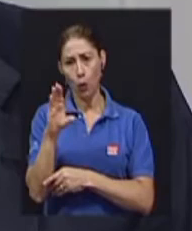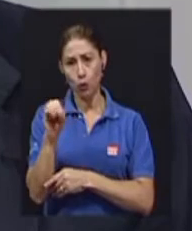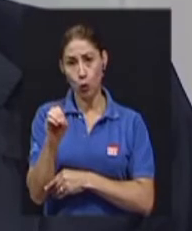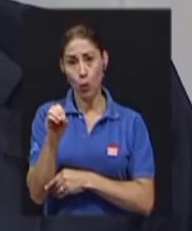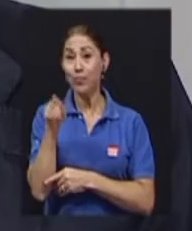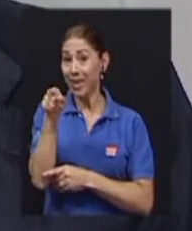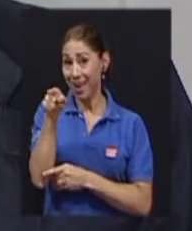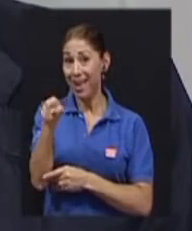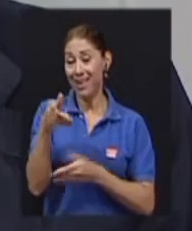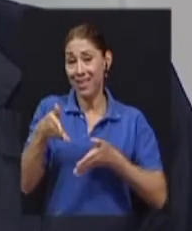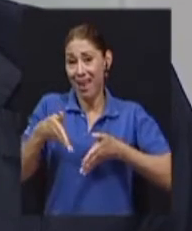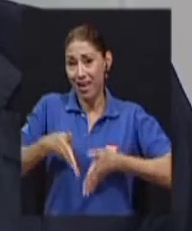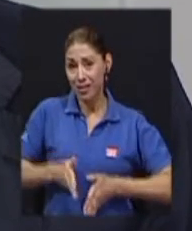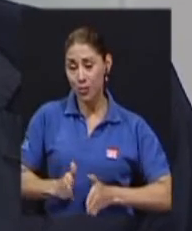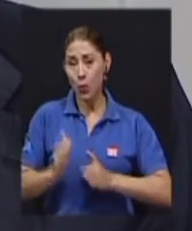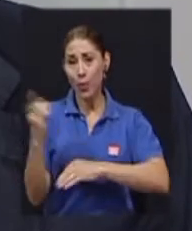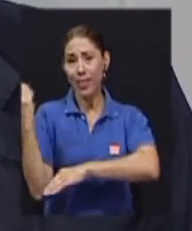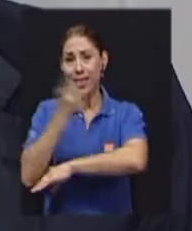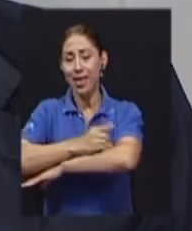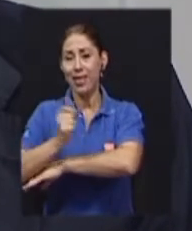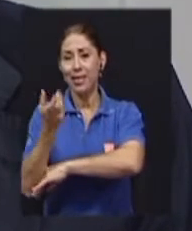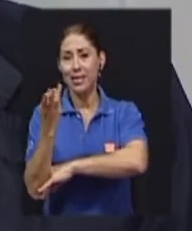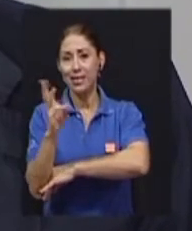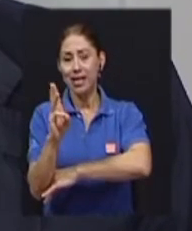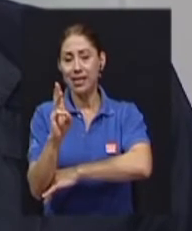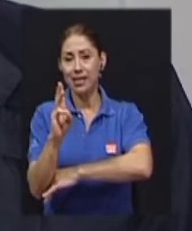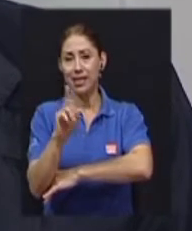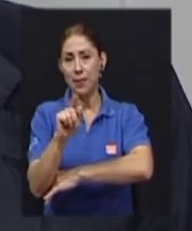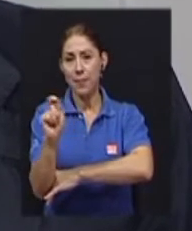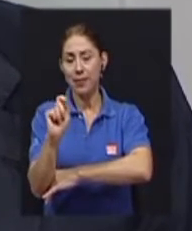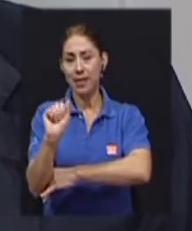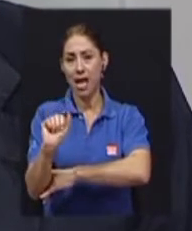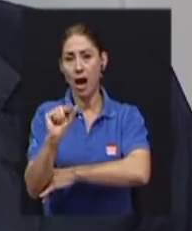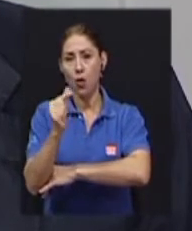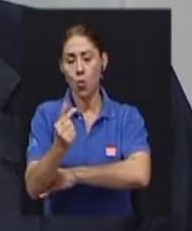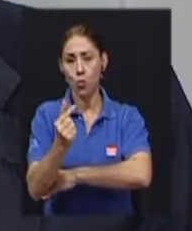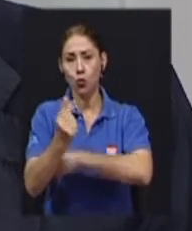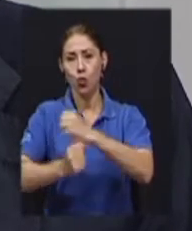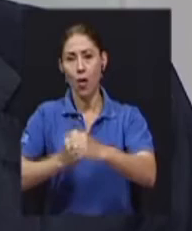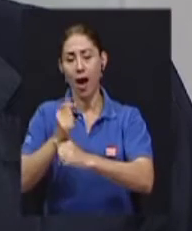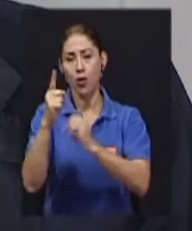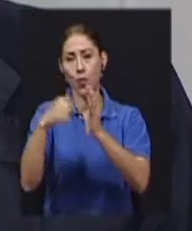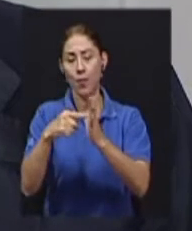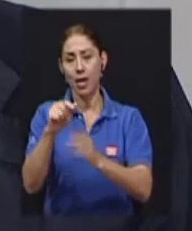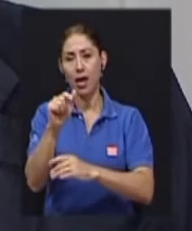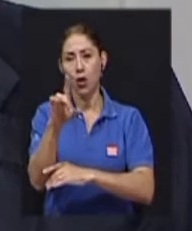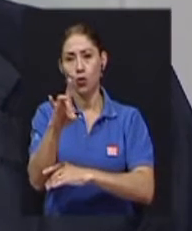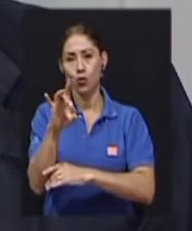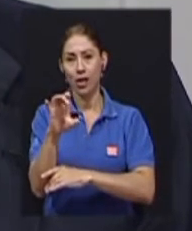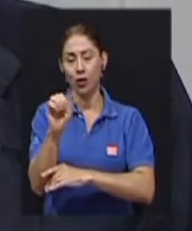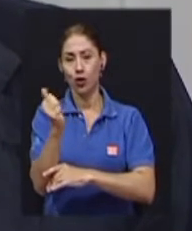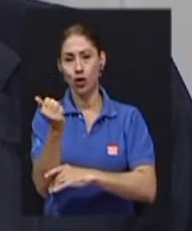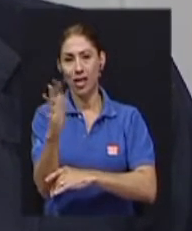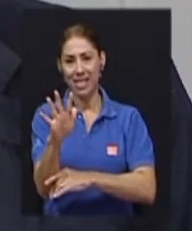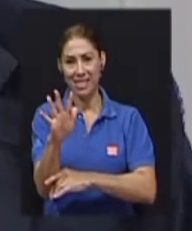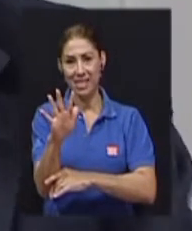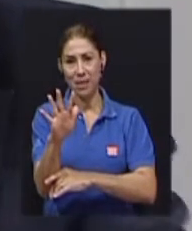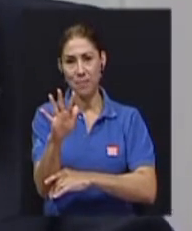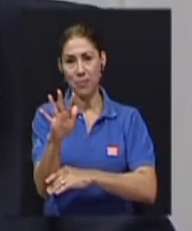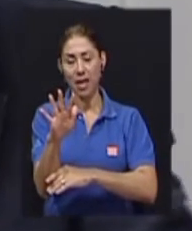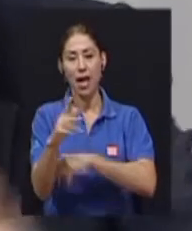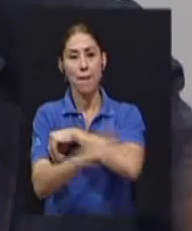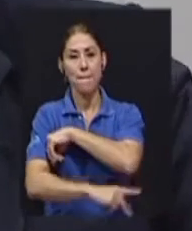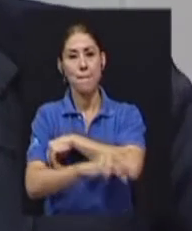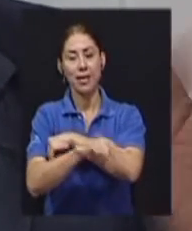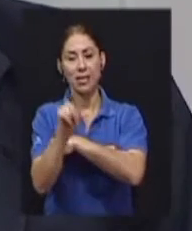decíamos, el 16 de agosto de 1815 en Italia. Pues